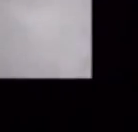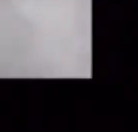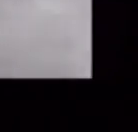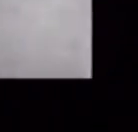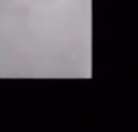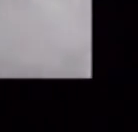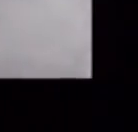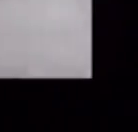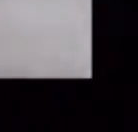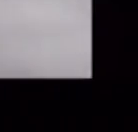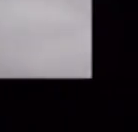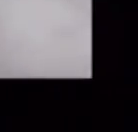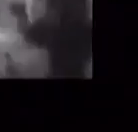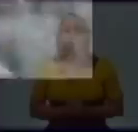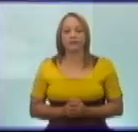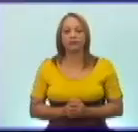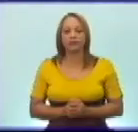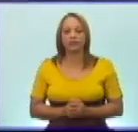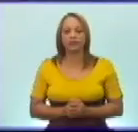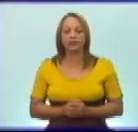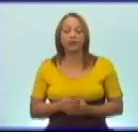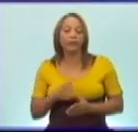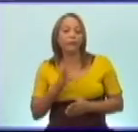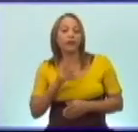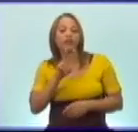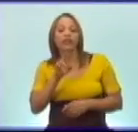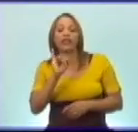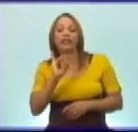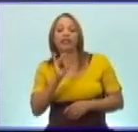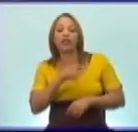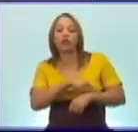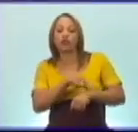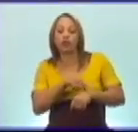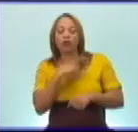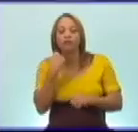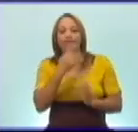En menos de 72 horas es liquidada la invasión.